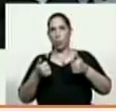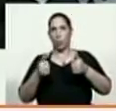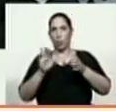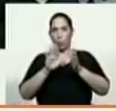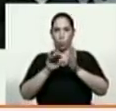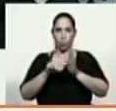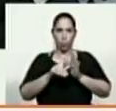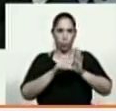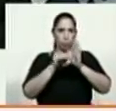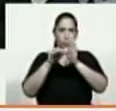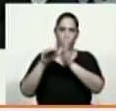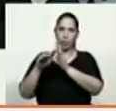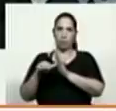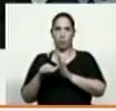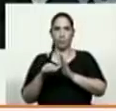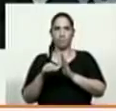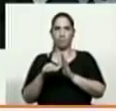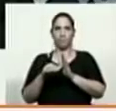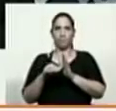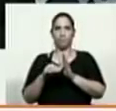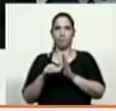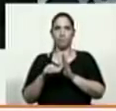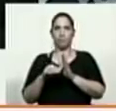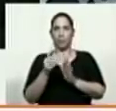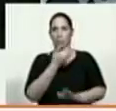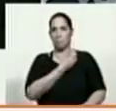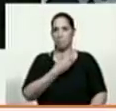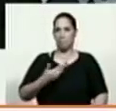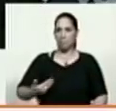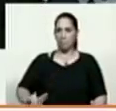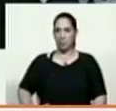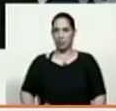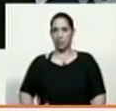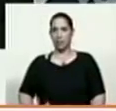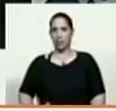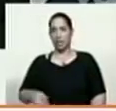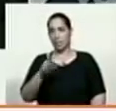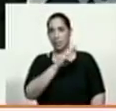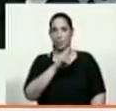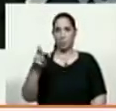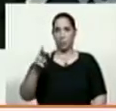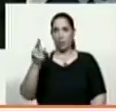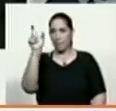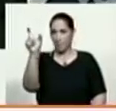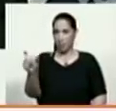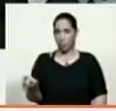irrita de la Presidencia de la República por alguien que nadie eligió,